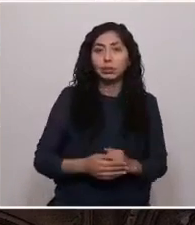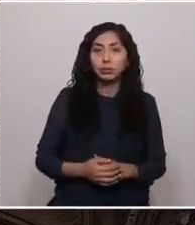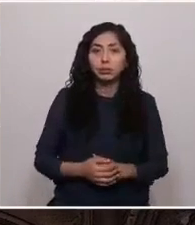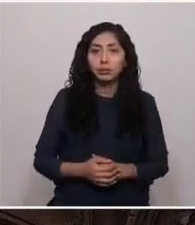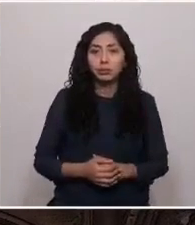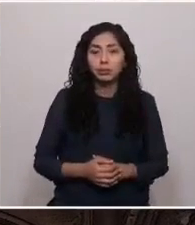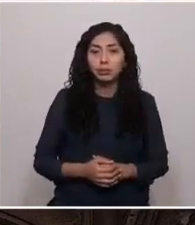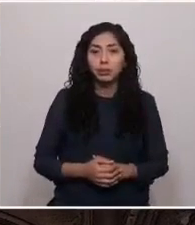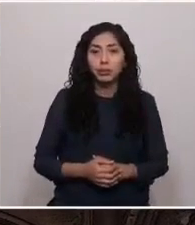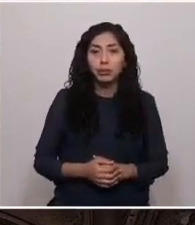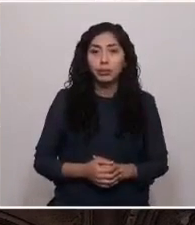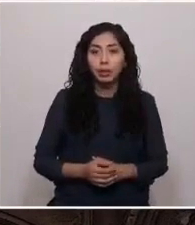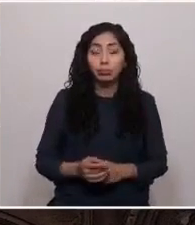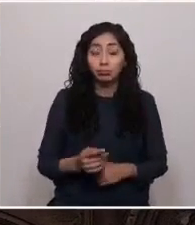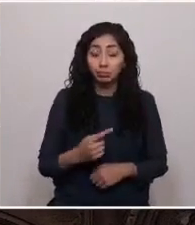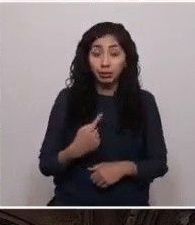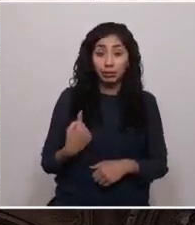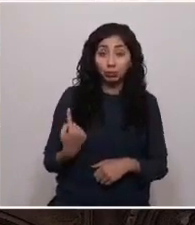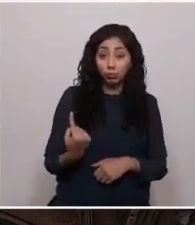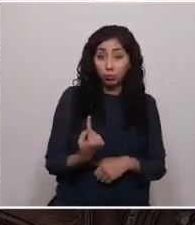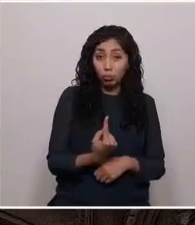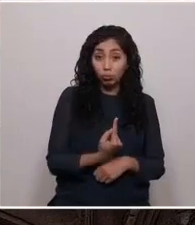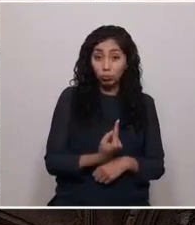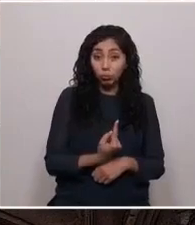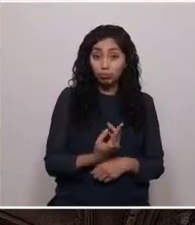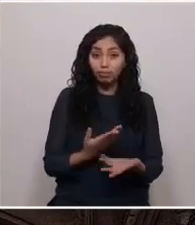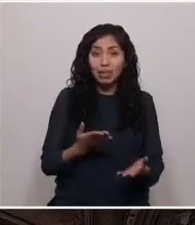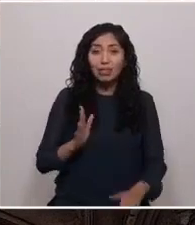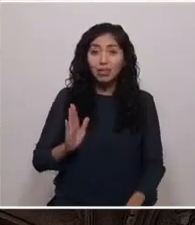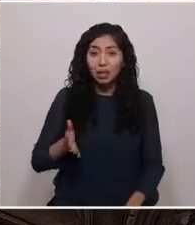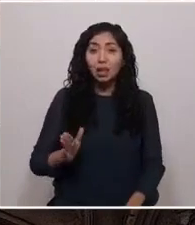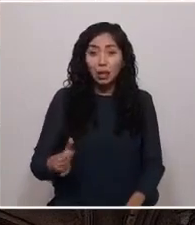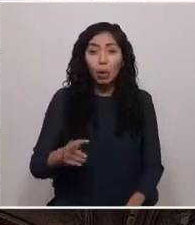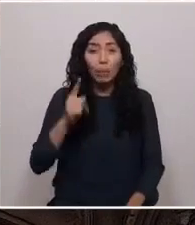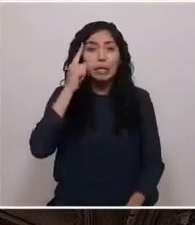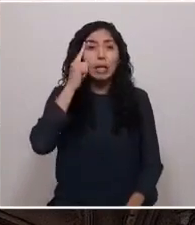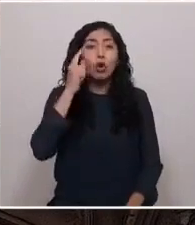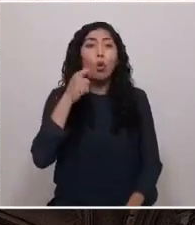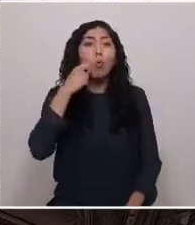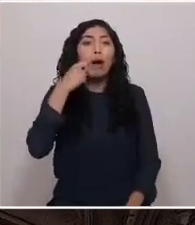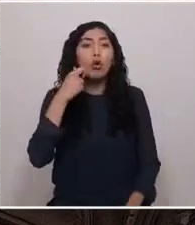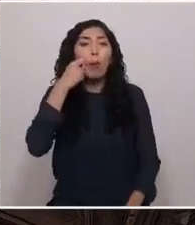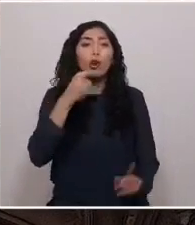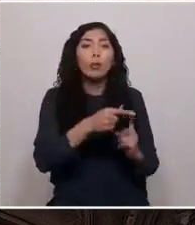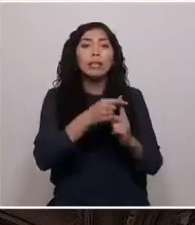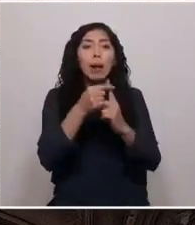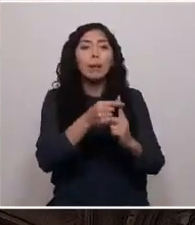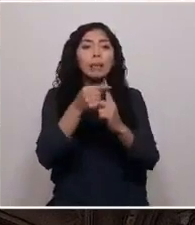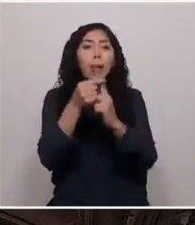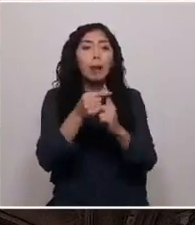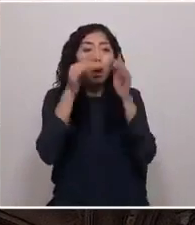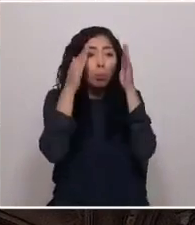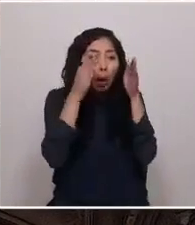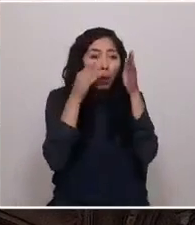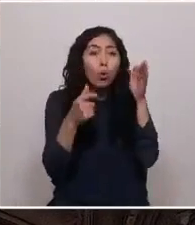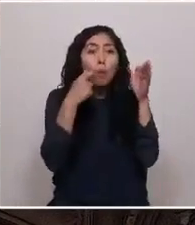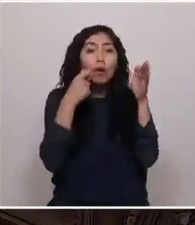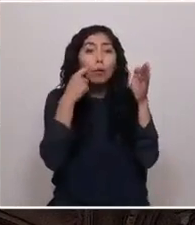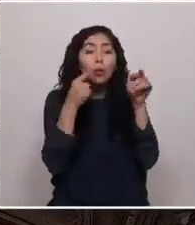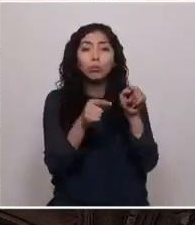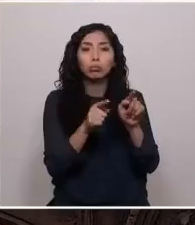Si no nos desprendemos de la visión antropocéntrica, es decir, centrada solo en el humane,